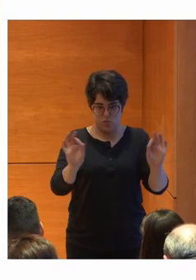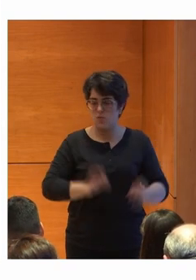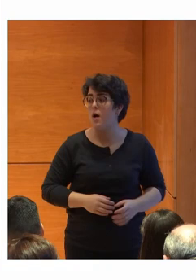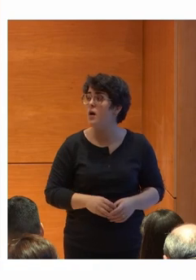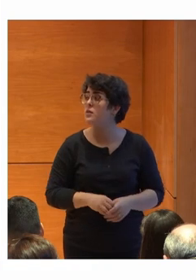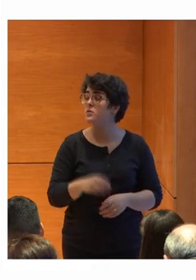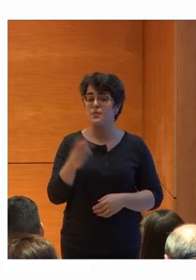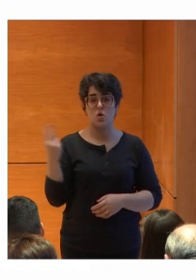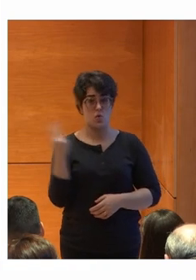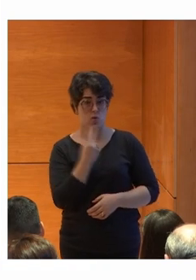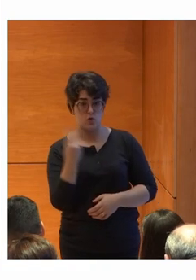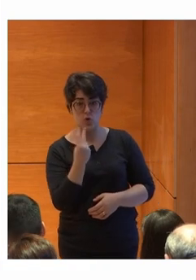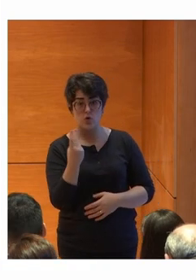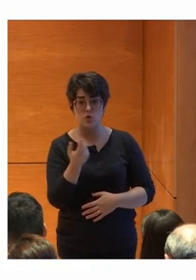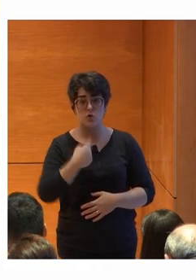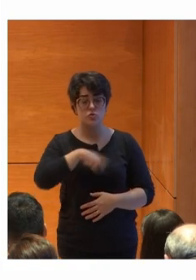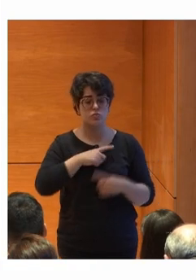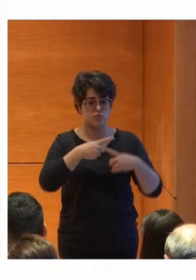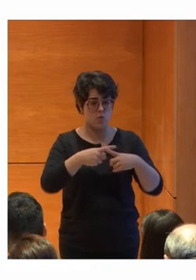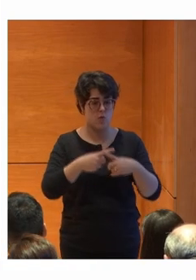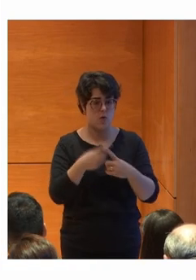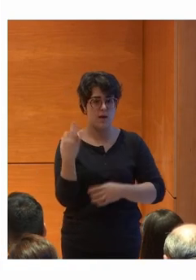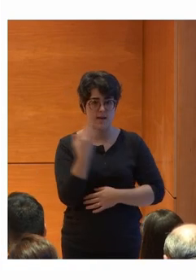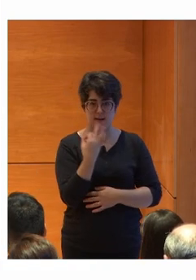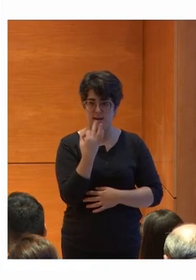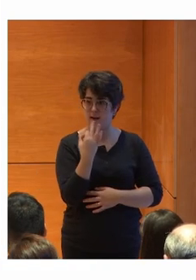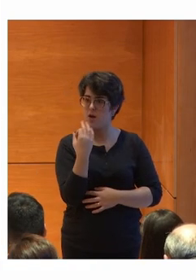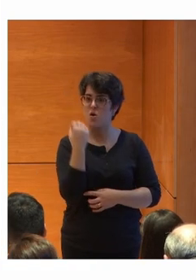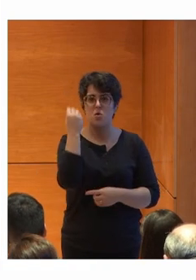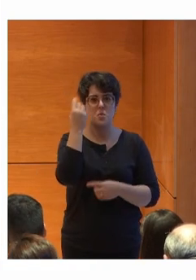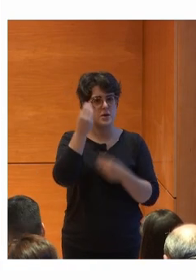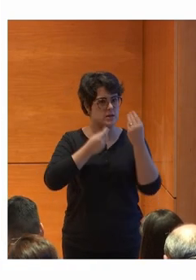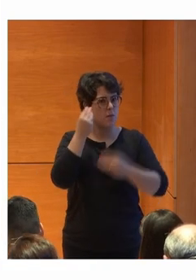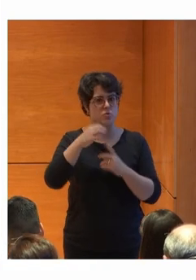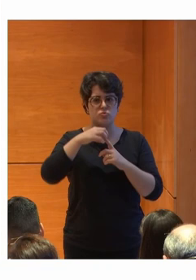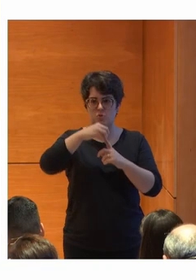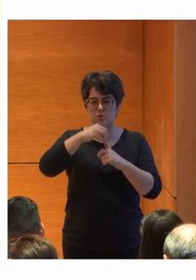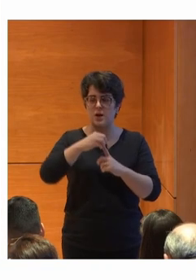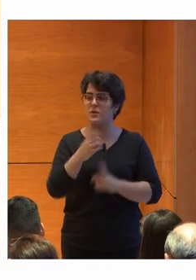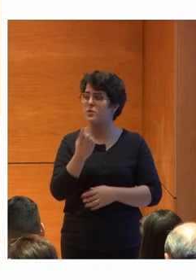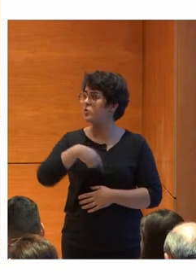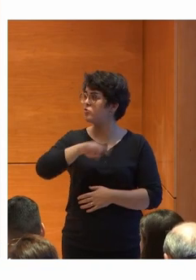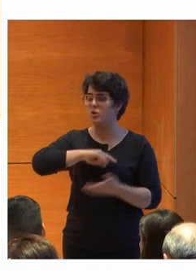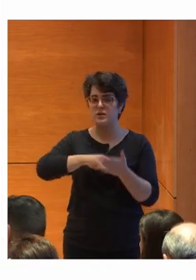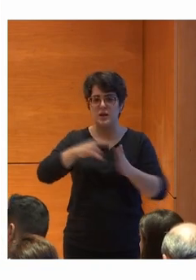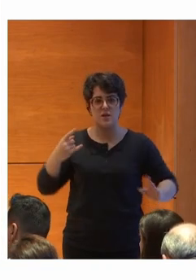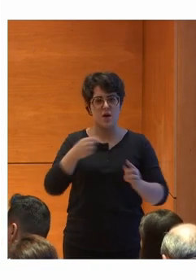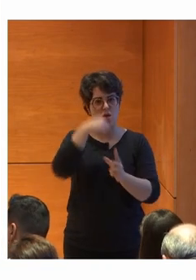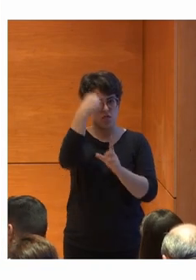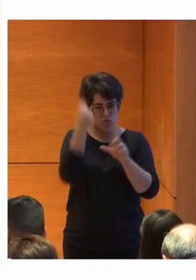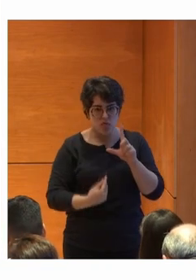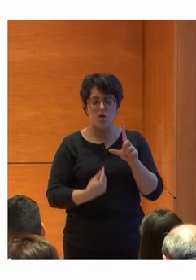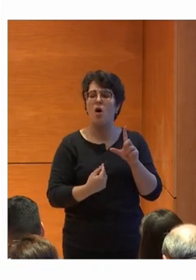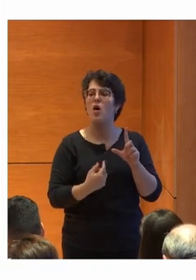Oscar y yo queremos compartir algunas cuestiones que consideramos clave. Pedimos una tecnología diseñada